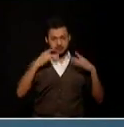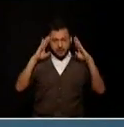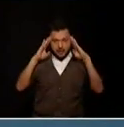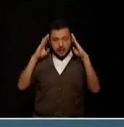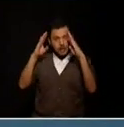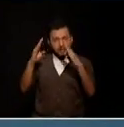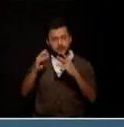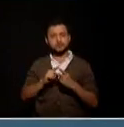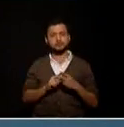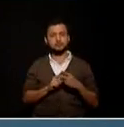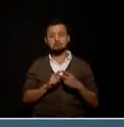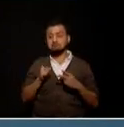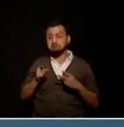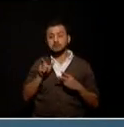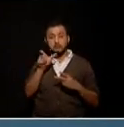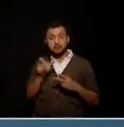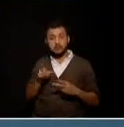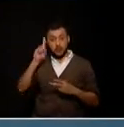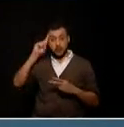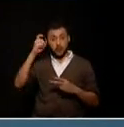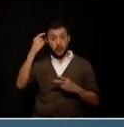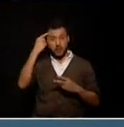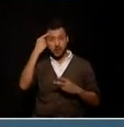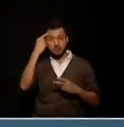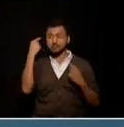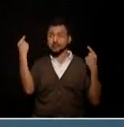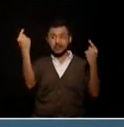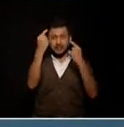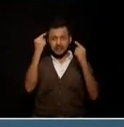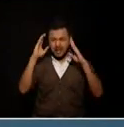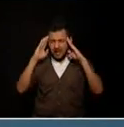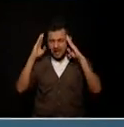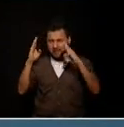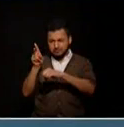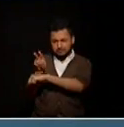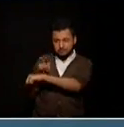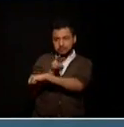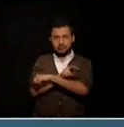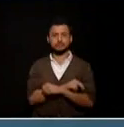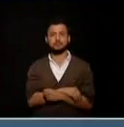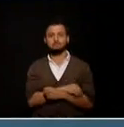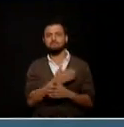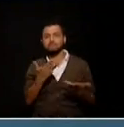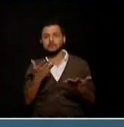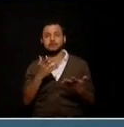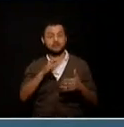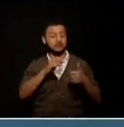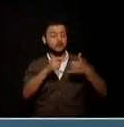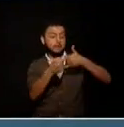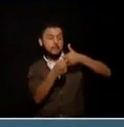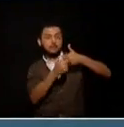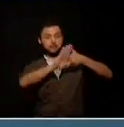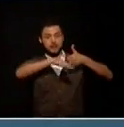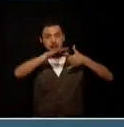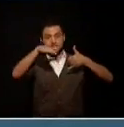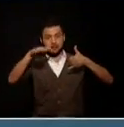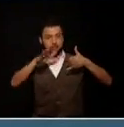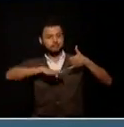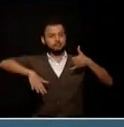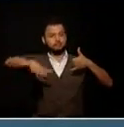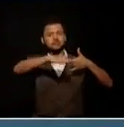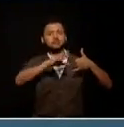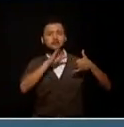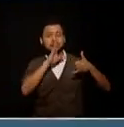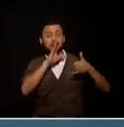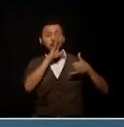informado sobre el tema de la salud nosotros necesitamos en antioquia una salud que tenga menos abogados menos